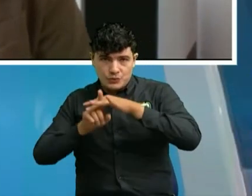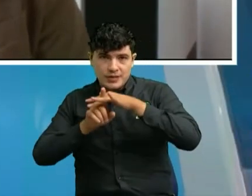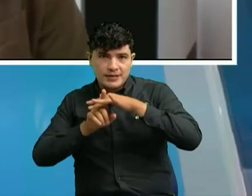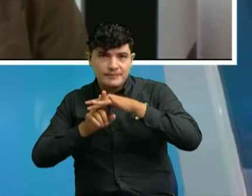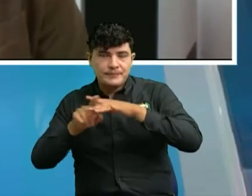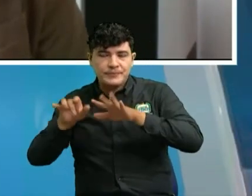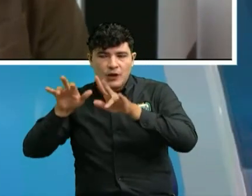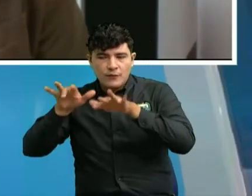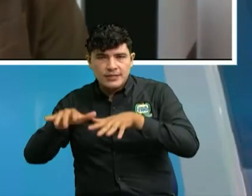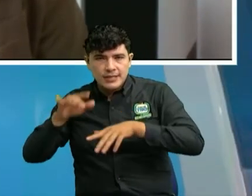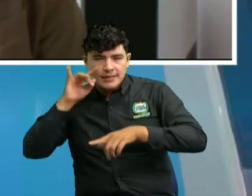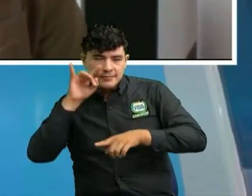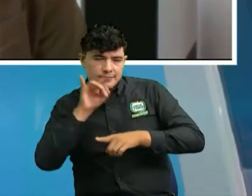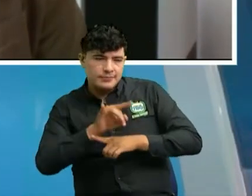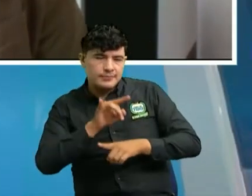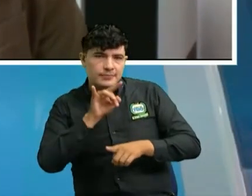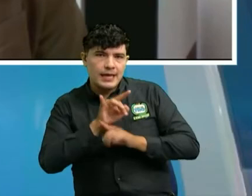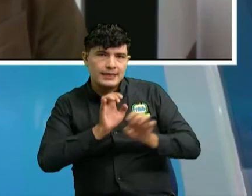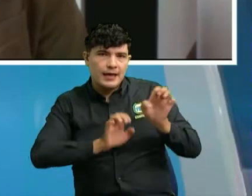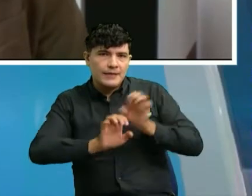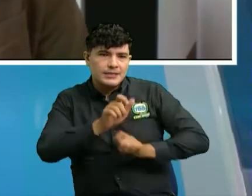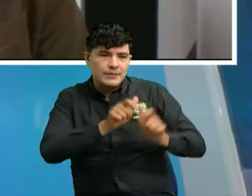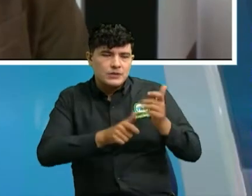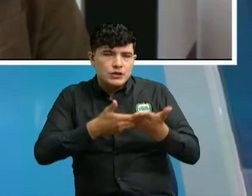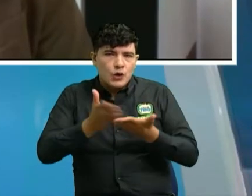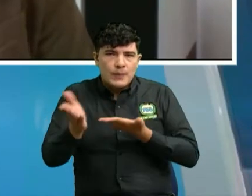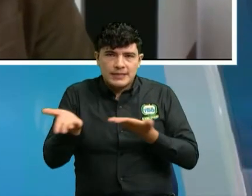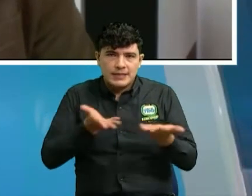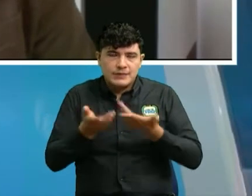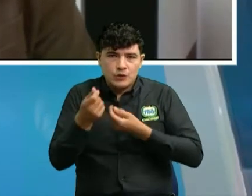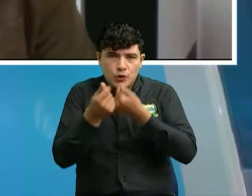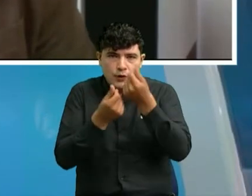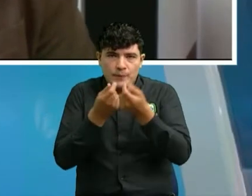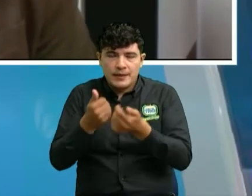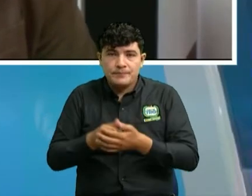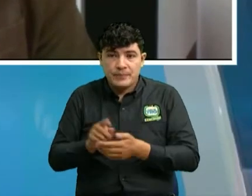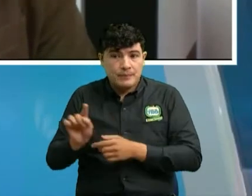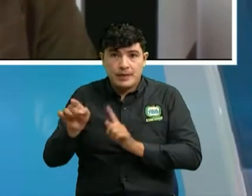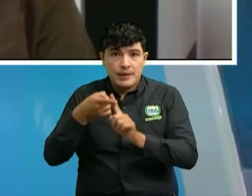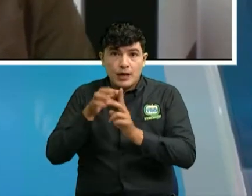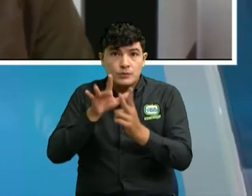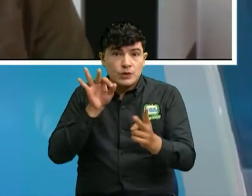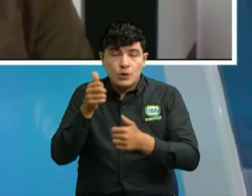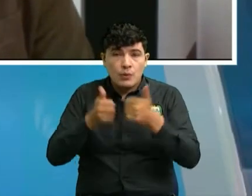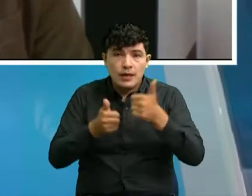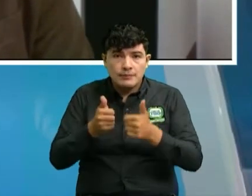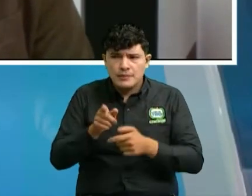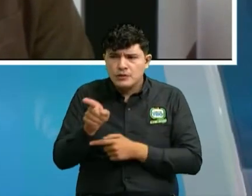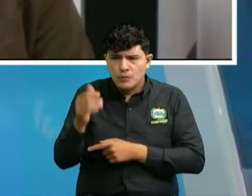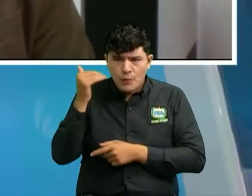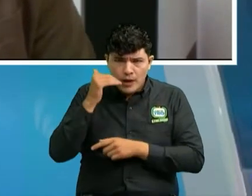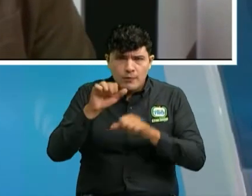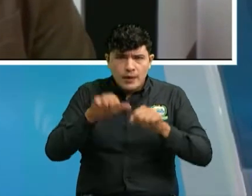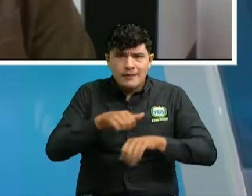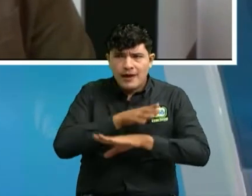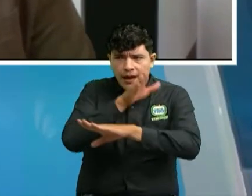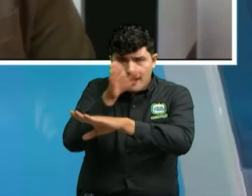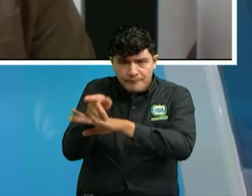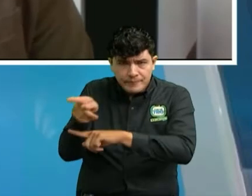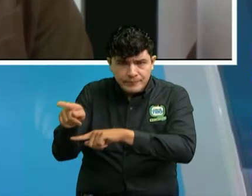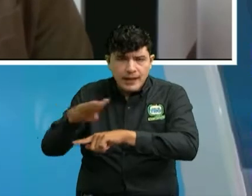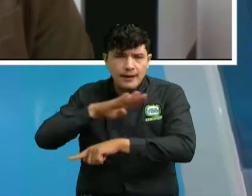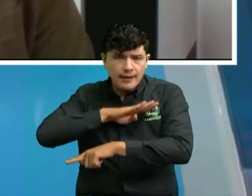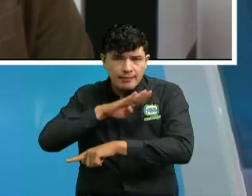defensa del consumidor entonces la primera instancia que ella tiene en estos momentos es recurrir a estas inspecciones municipales